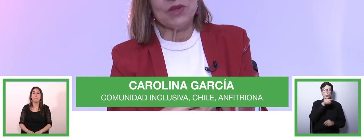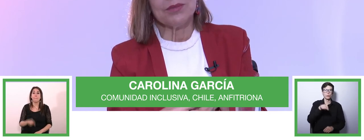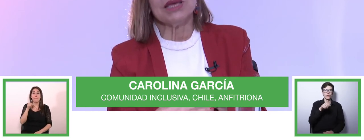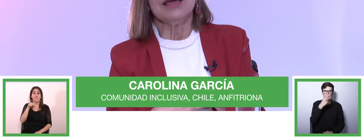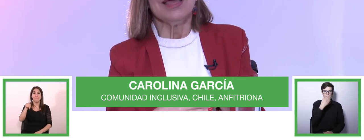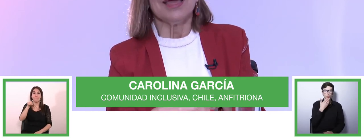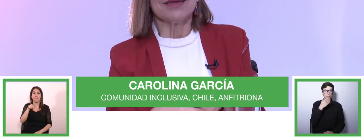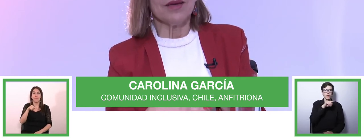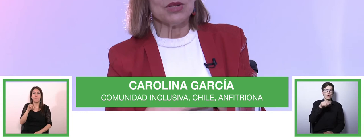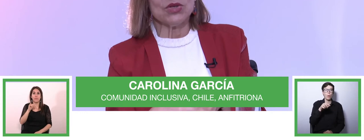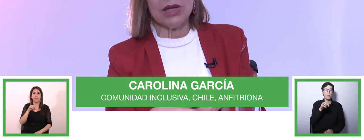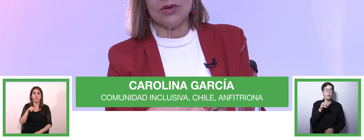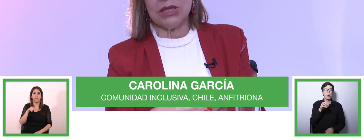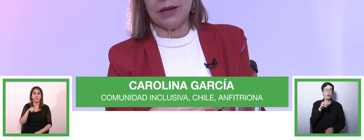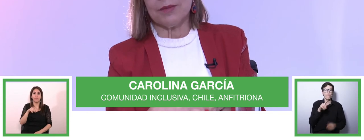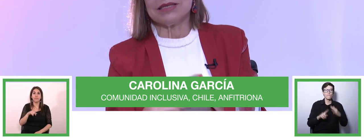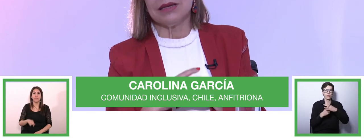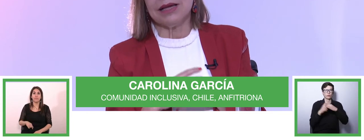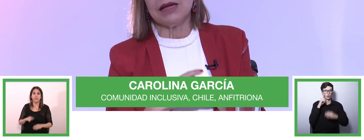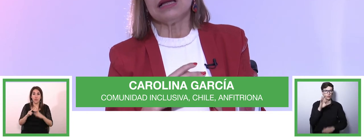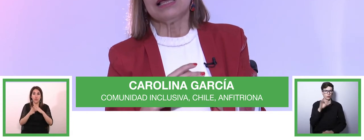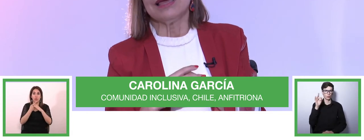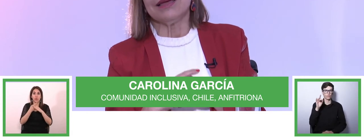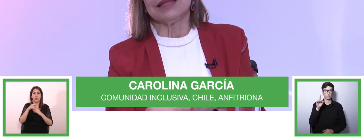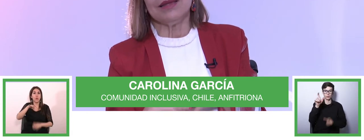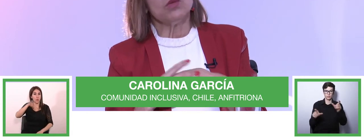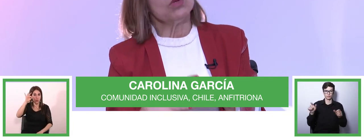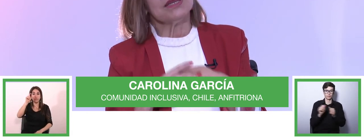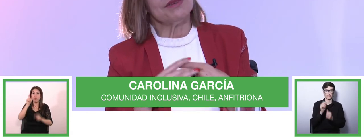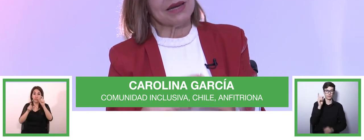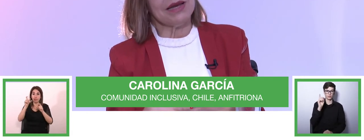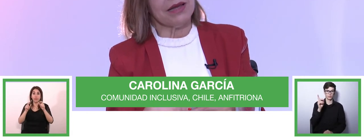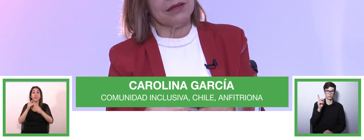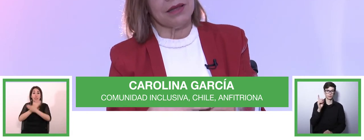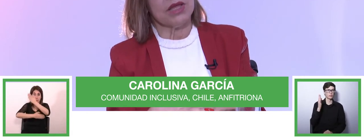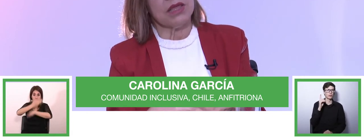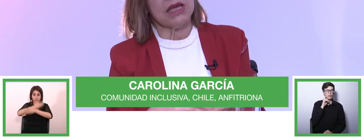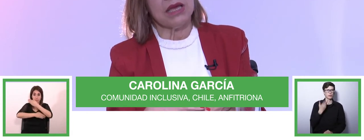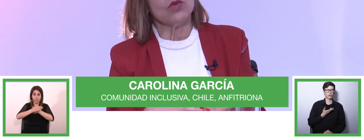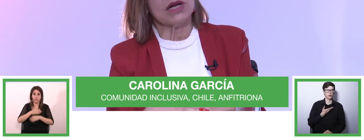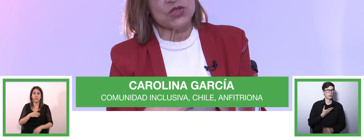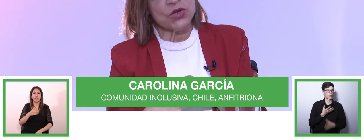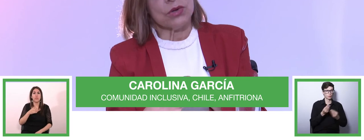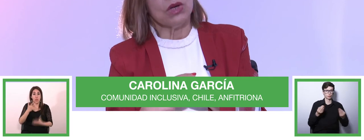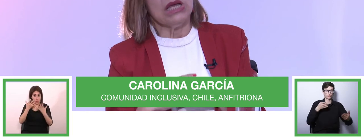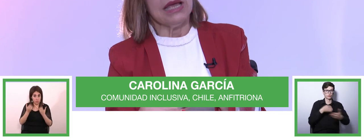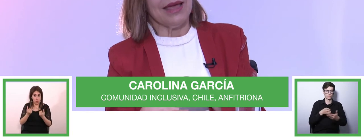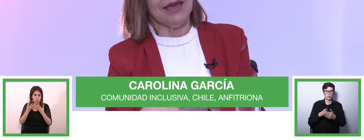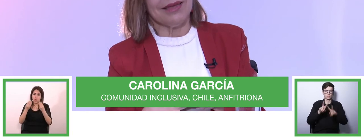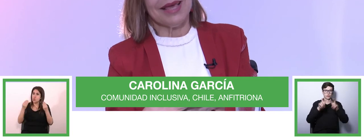Descúbreme en que las personas con discapacidad tenemos muchas barreras en temas de educación